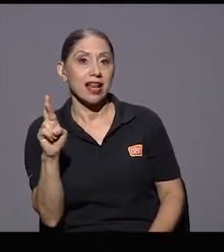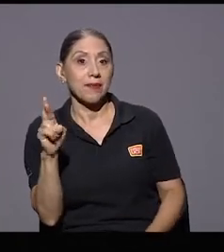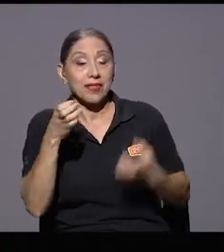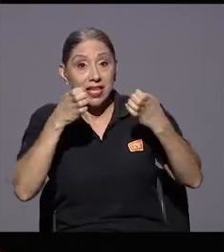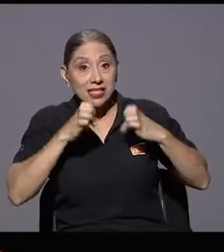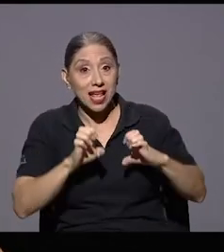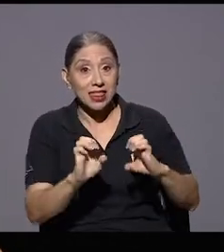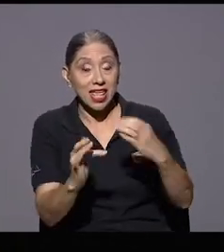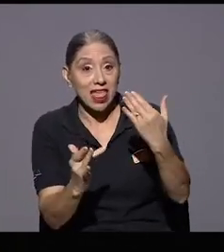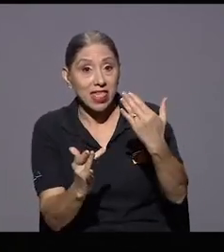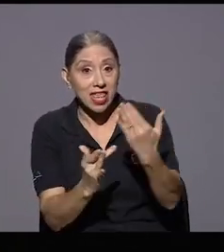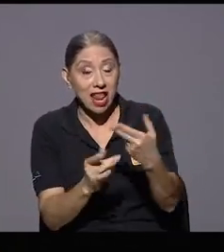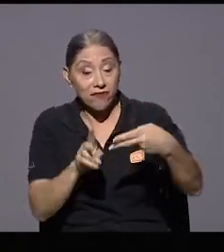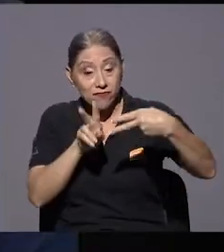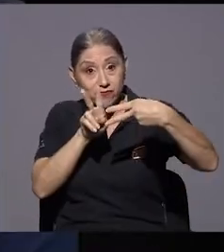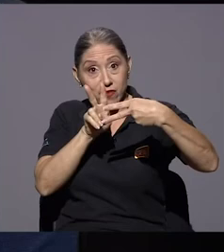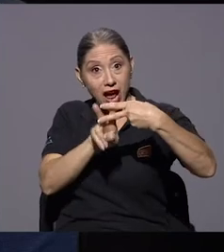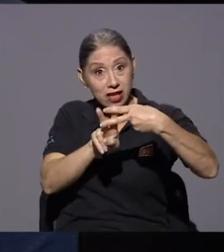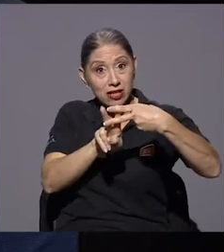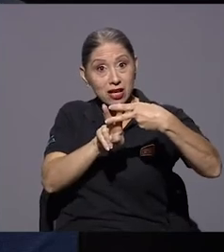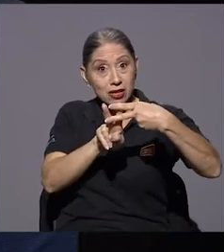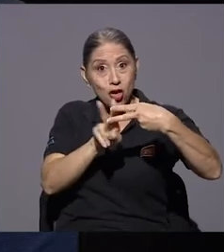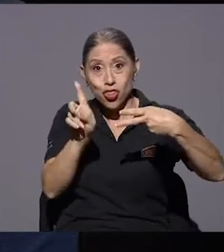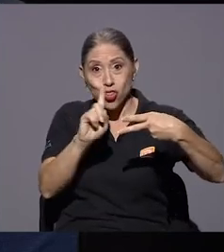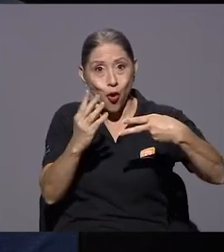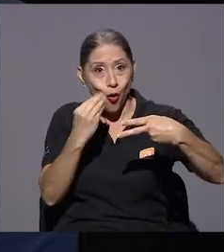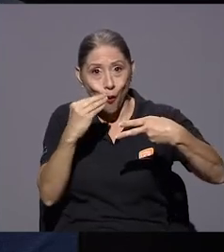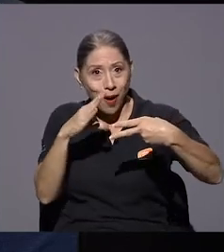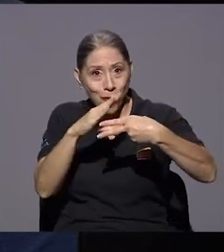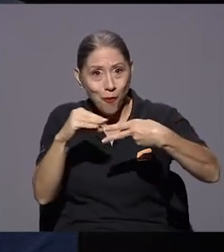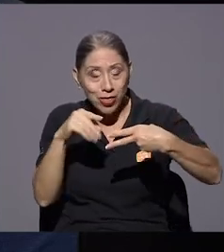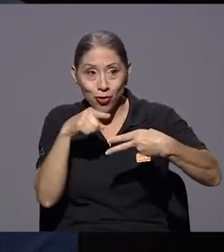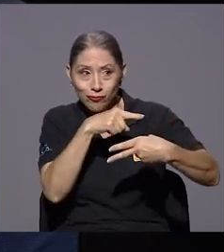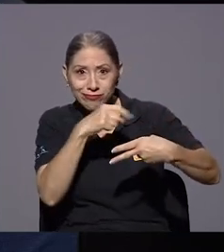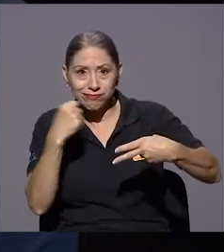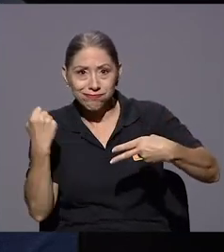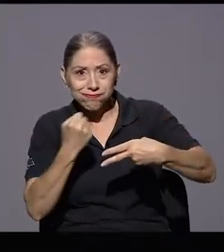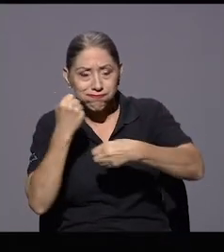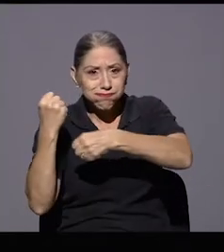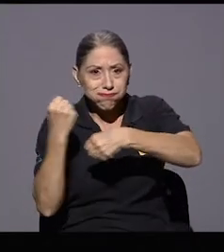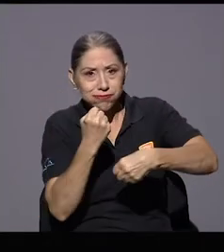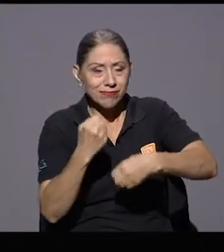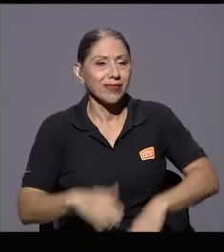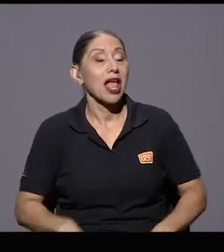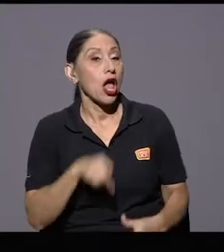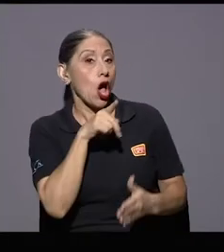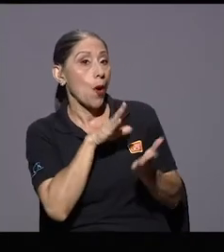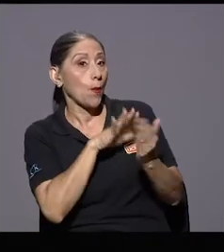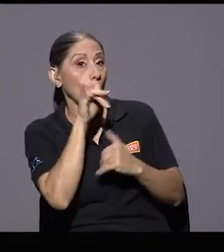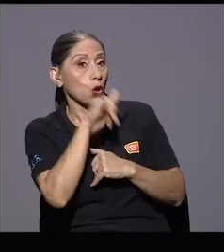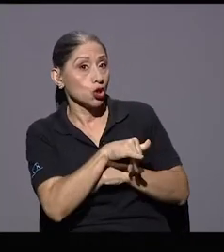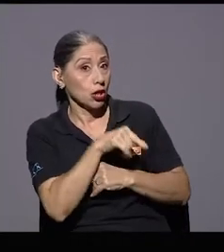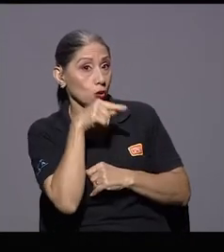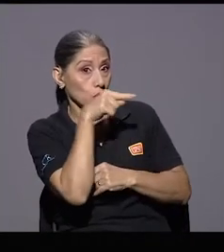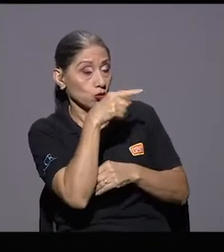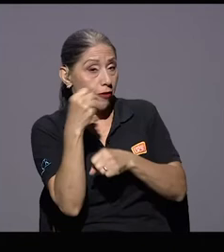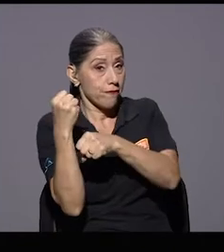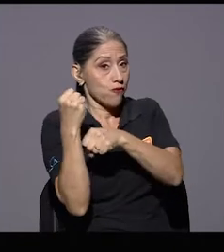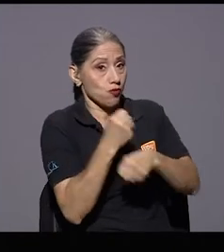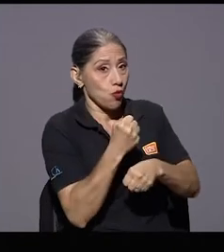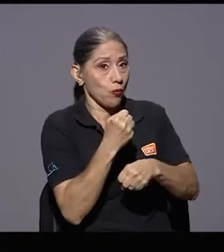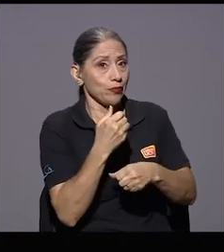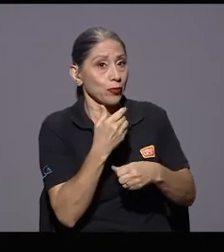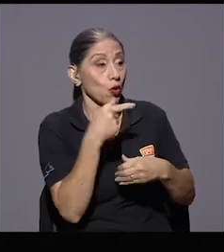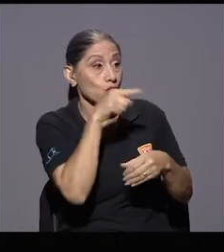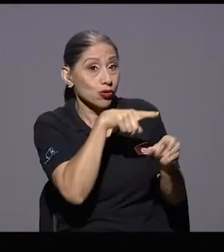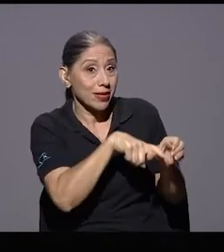el que creo este hashtag contentísimo de no como más cuento el proyecto al menos usted como fundador dejó